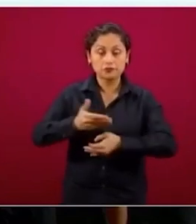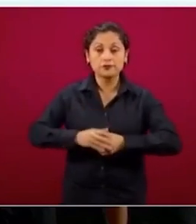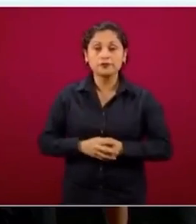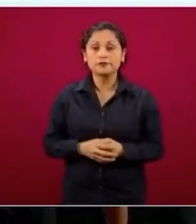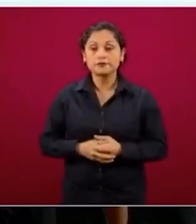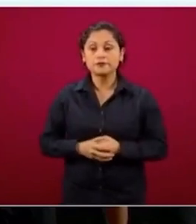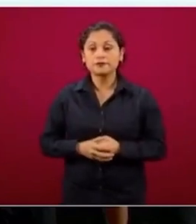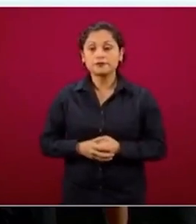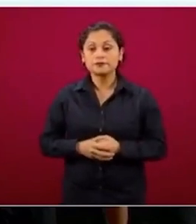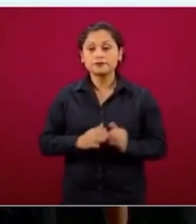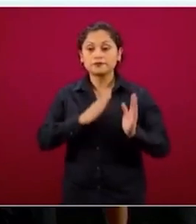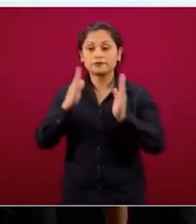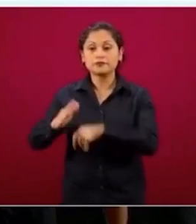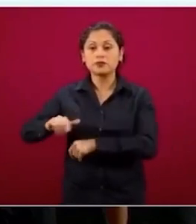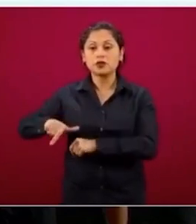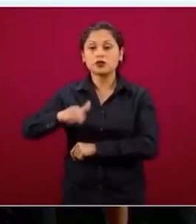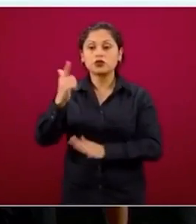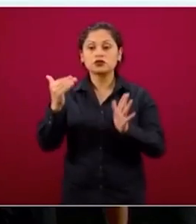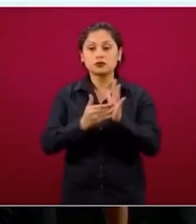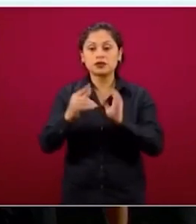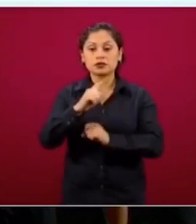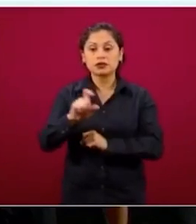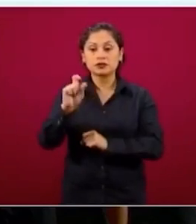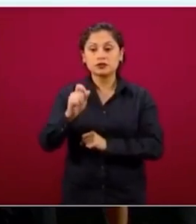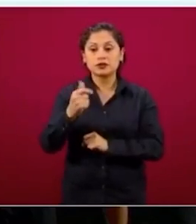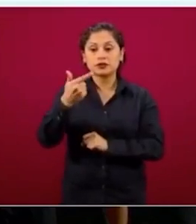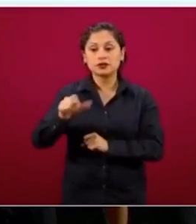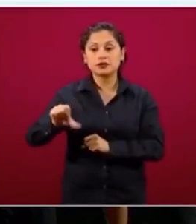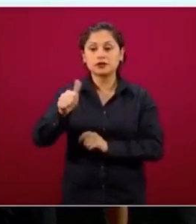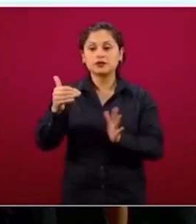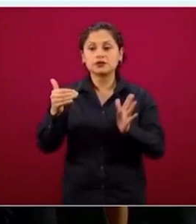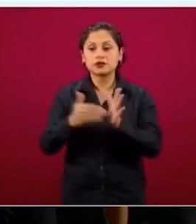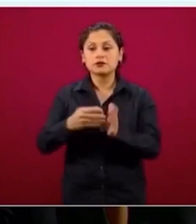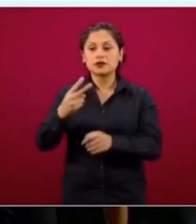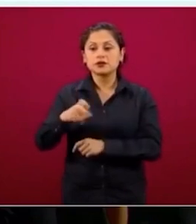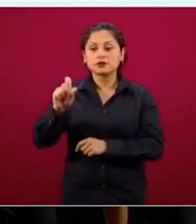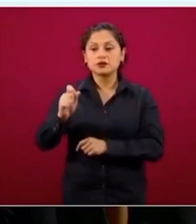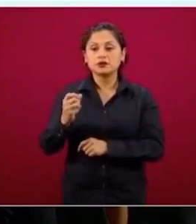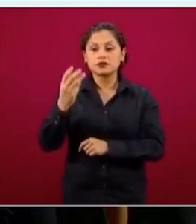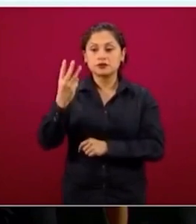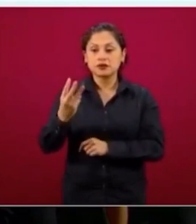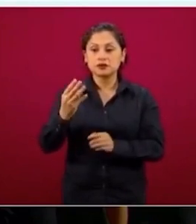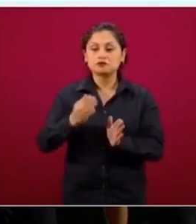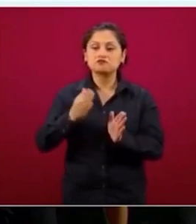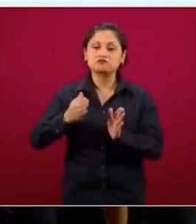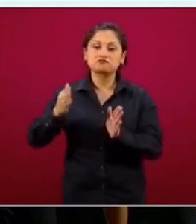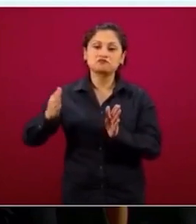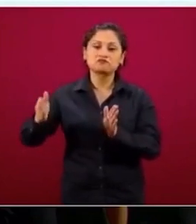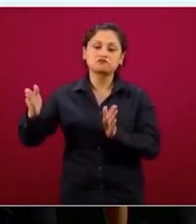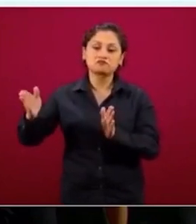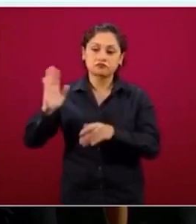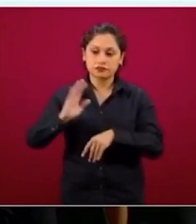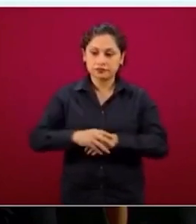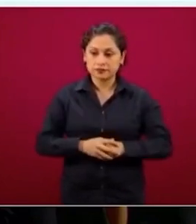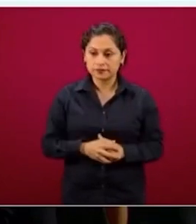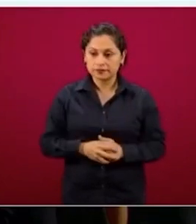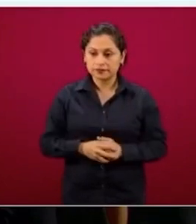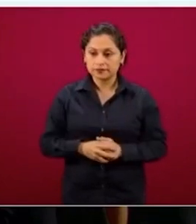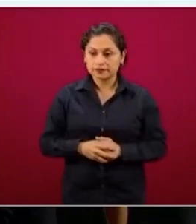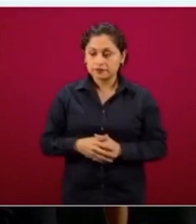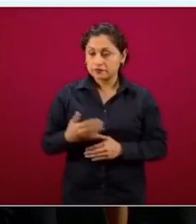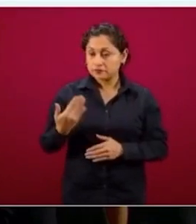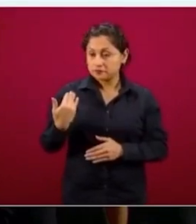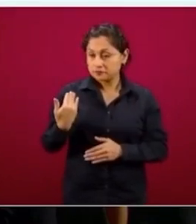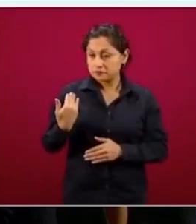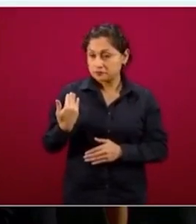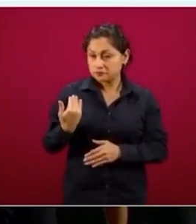12 mil 127, 11 mil 222, etcétera, etcétera, etcétera, en el año más reciente